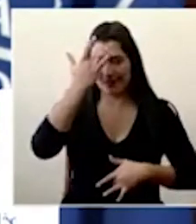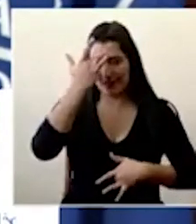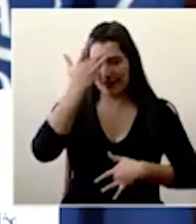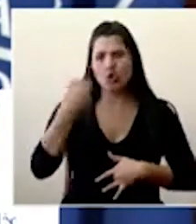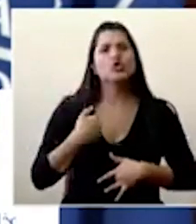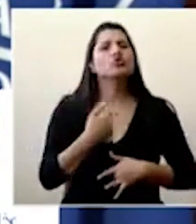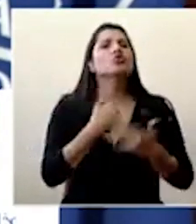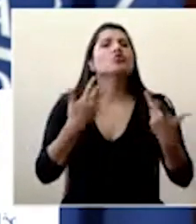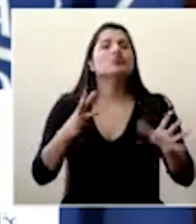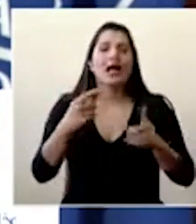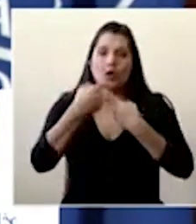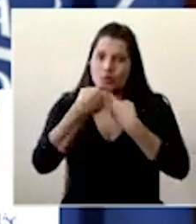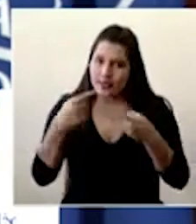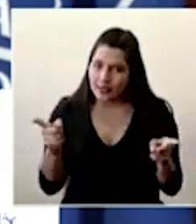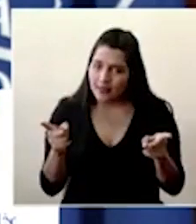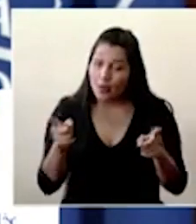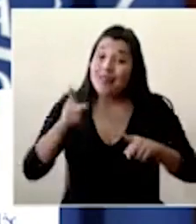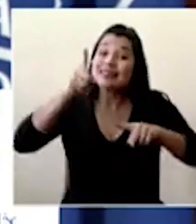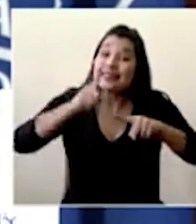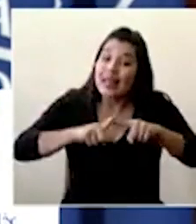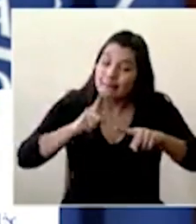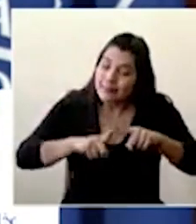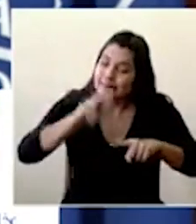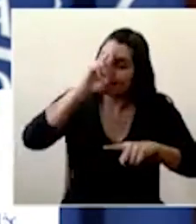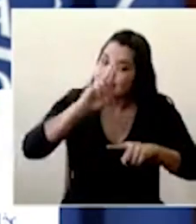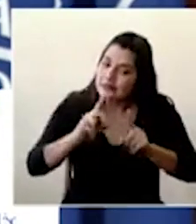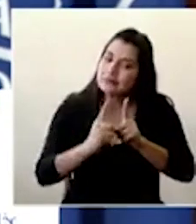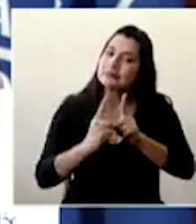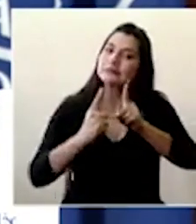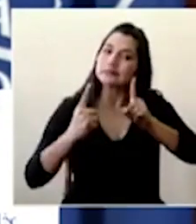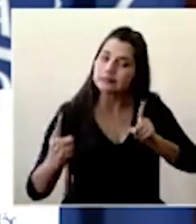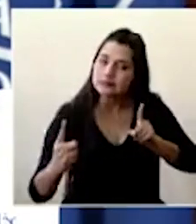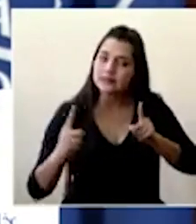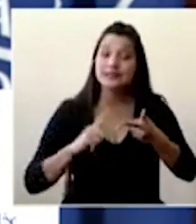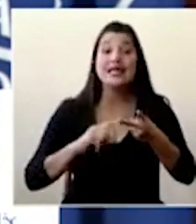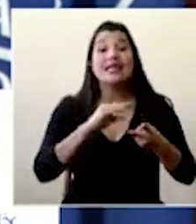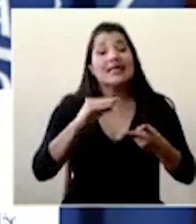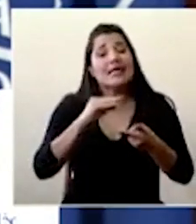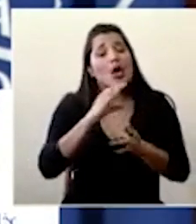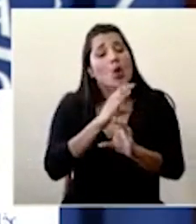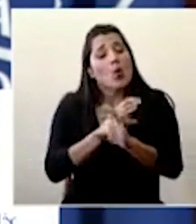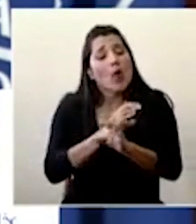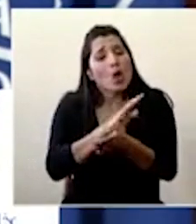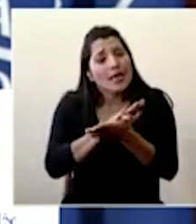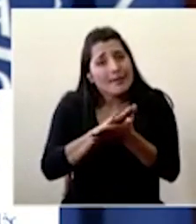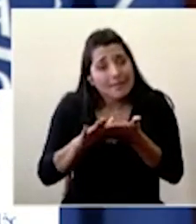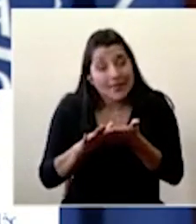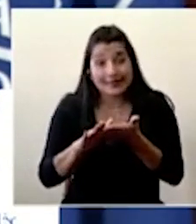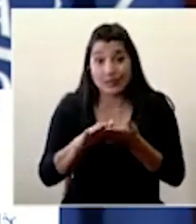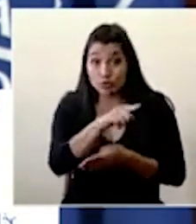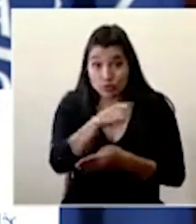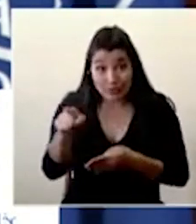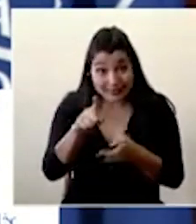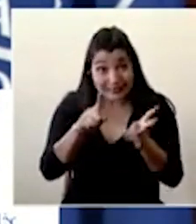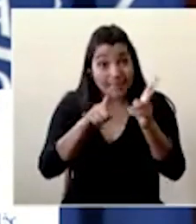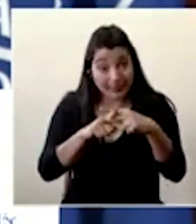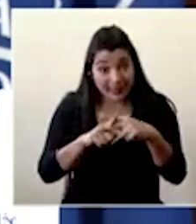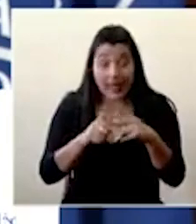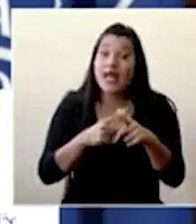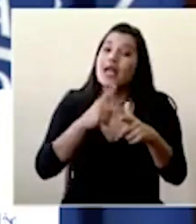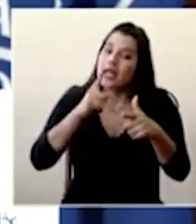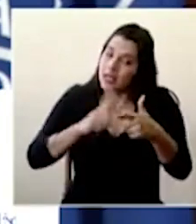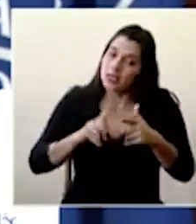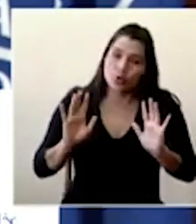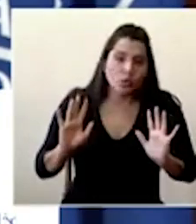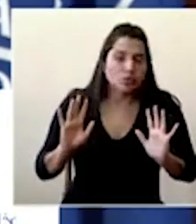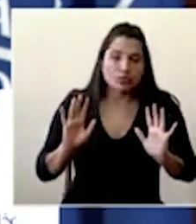ya lo hemos dicho depende mucho del distanciamiento físico y social y de las medidas de higiene que aplique la población podemos hablar ya de escenarios en donde